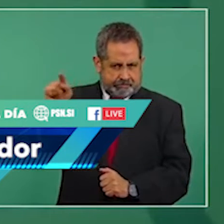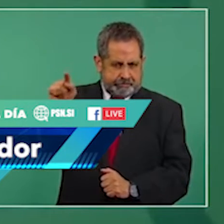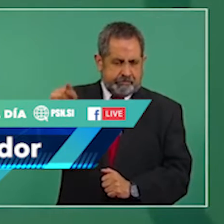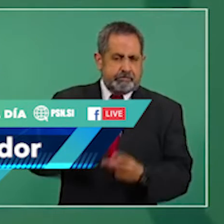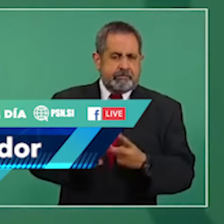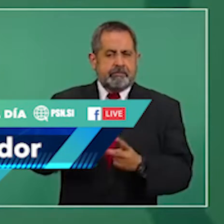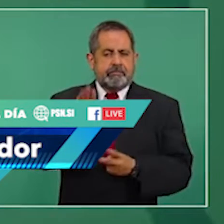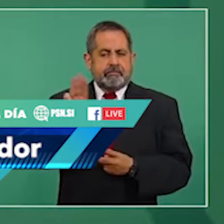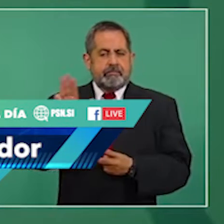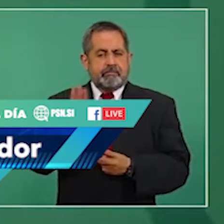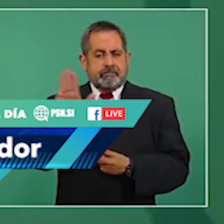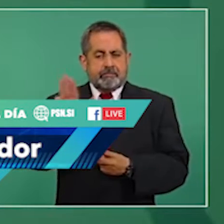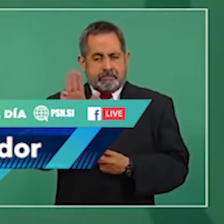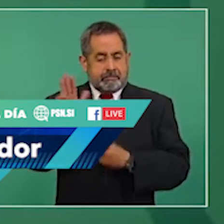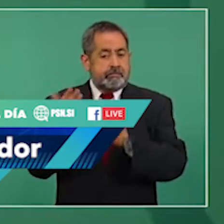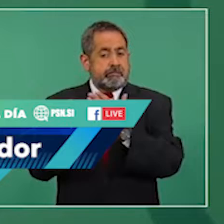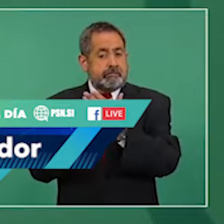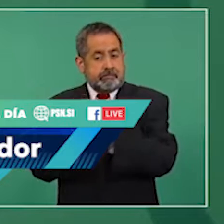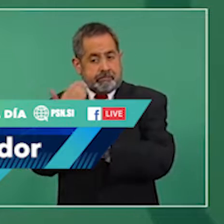El miércoles en la mañana,